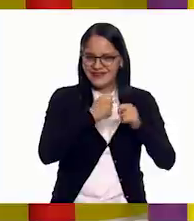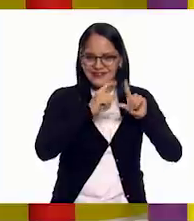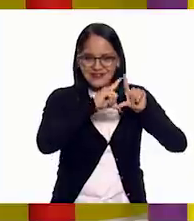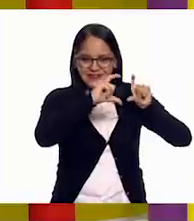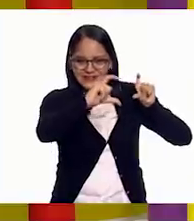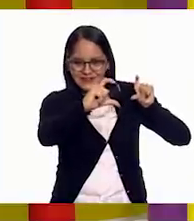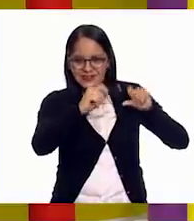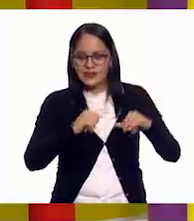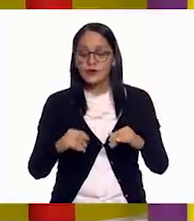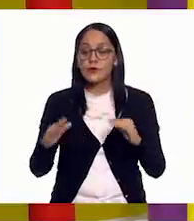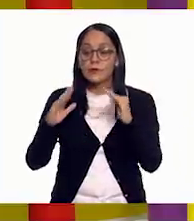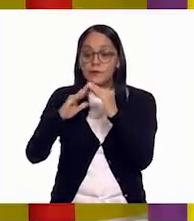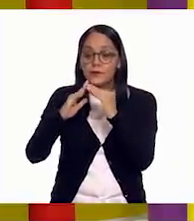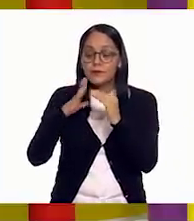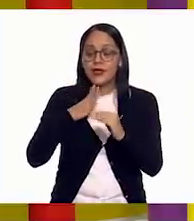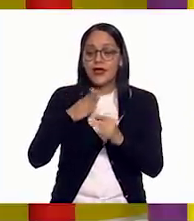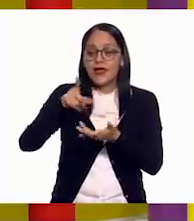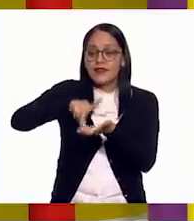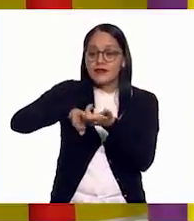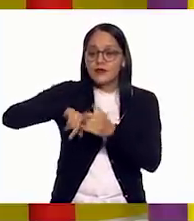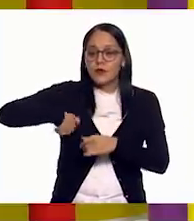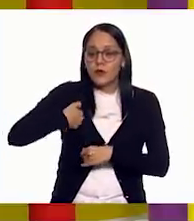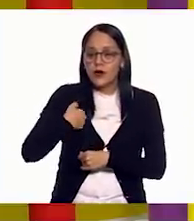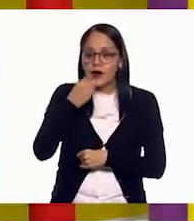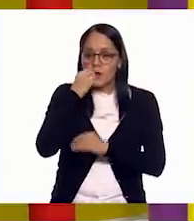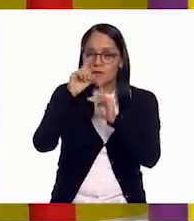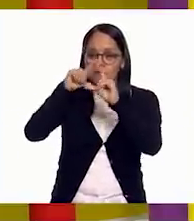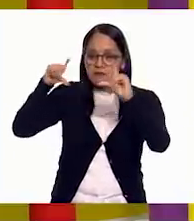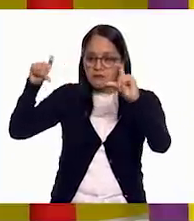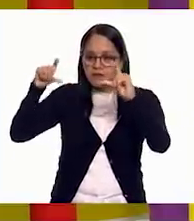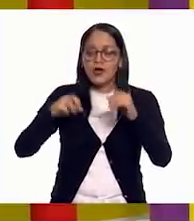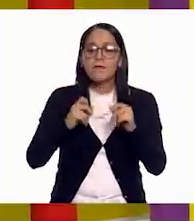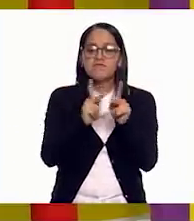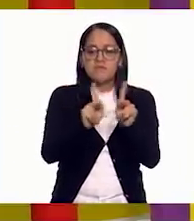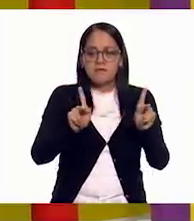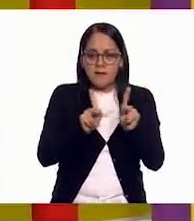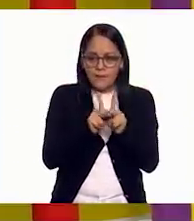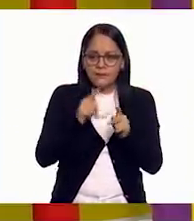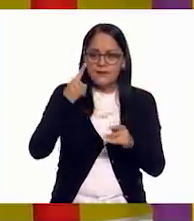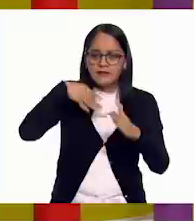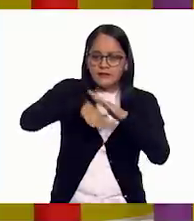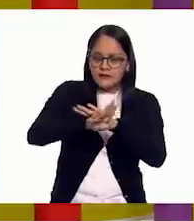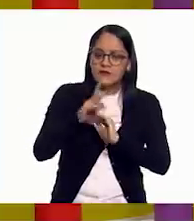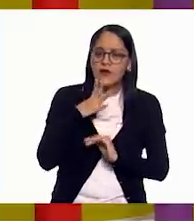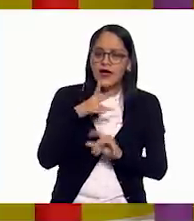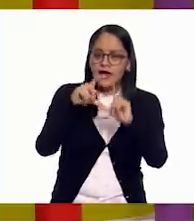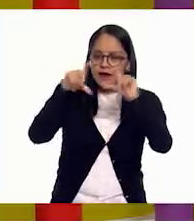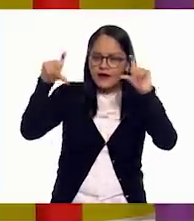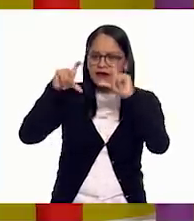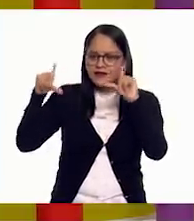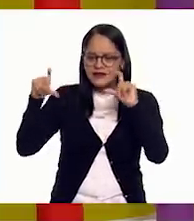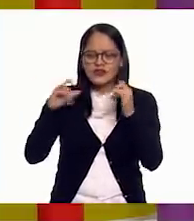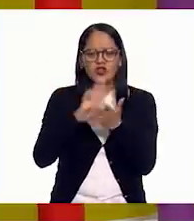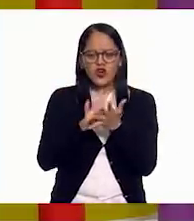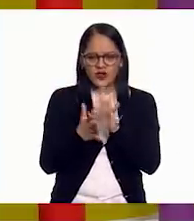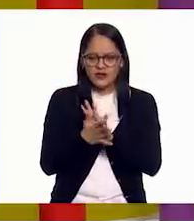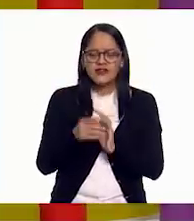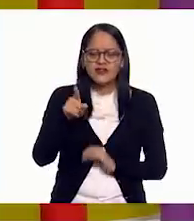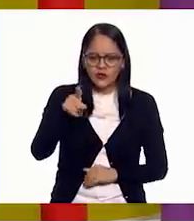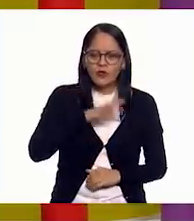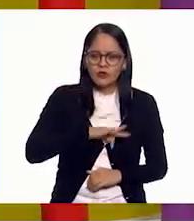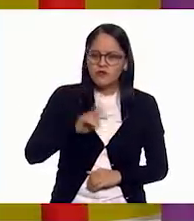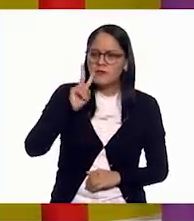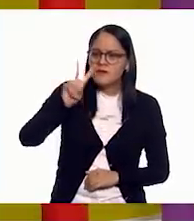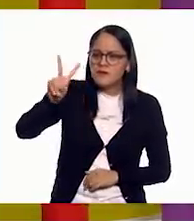hay en casa, en los centros comerciales, en la tortillería. Todos los letreros que ustedes observen sí se pueden leer. Si tú